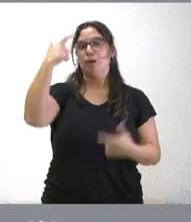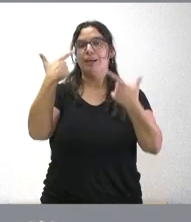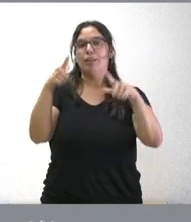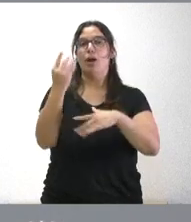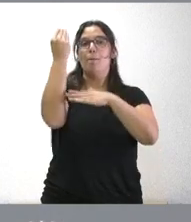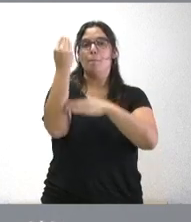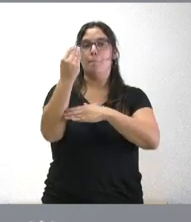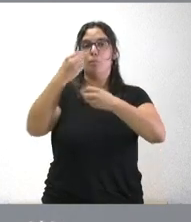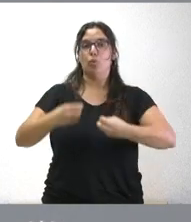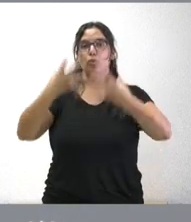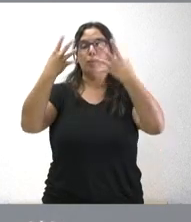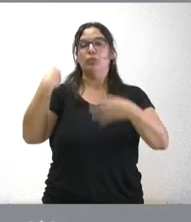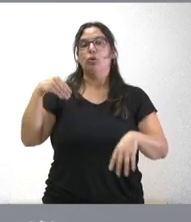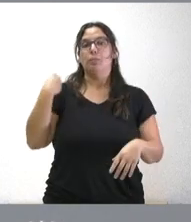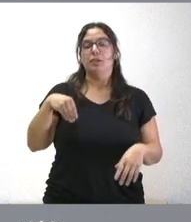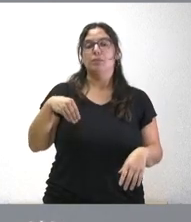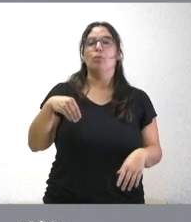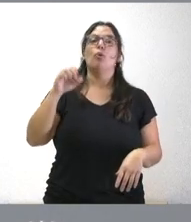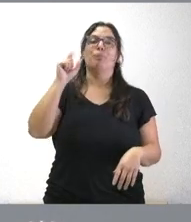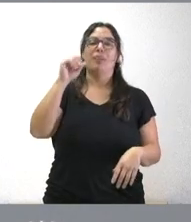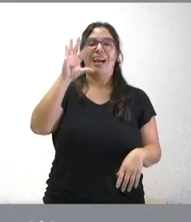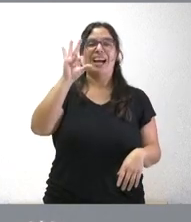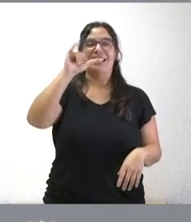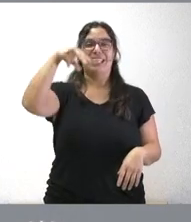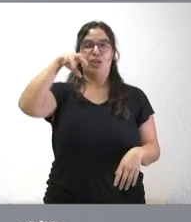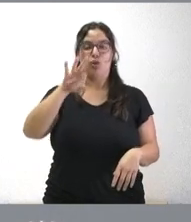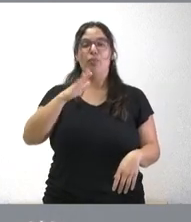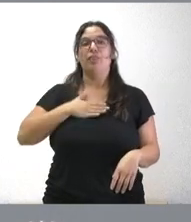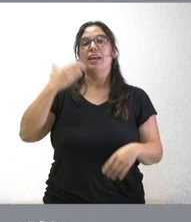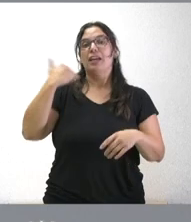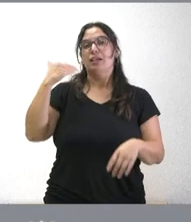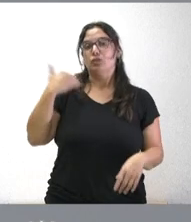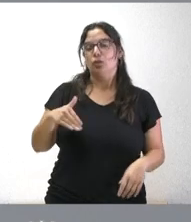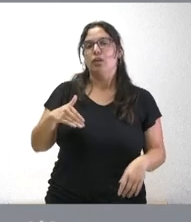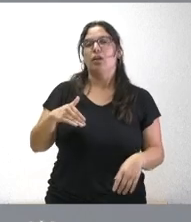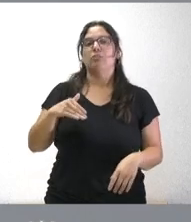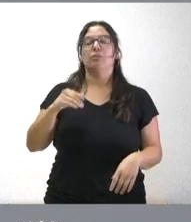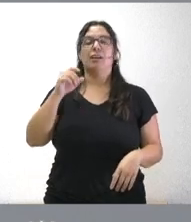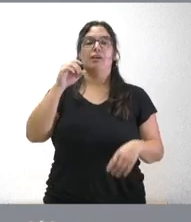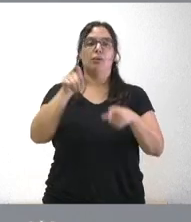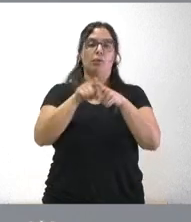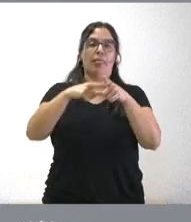monumento el Casino de Soria, Casino Círculo Amistad Numancia de Soria